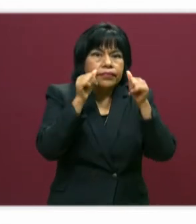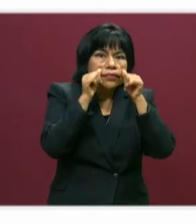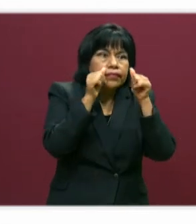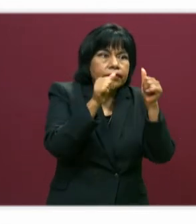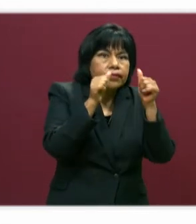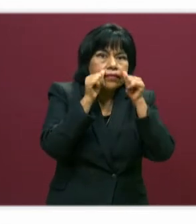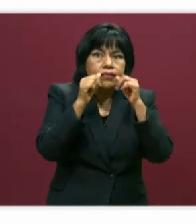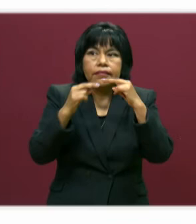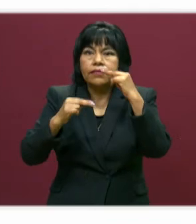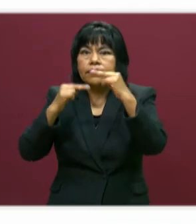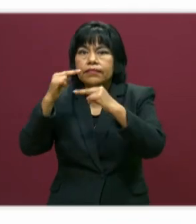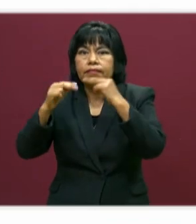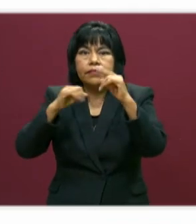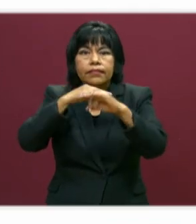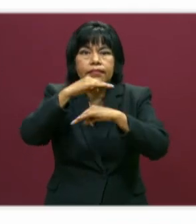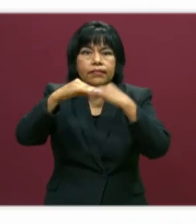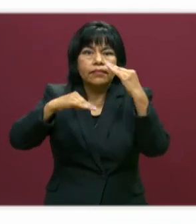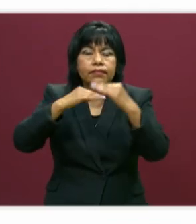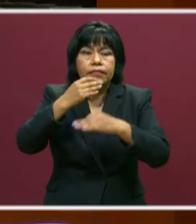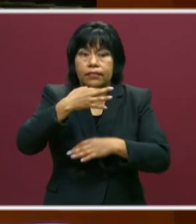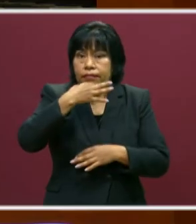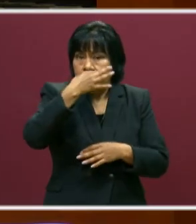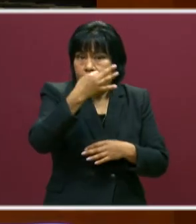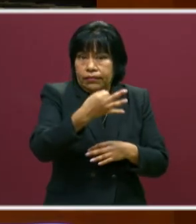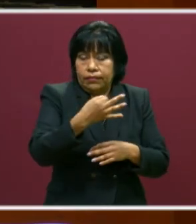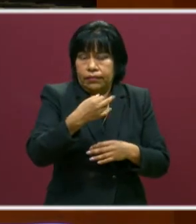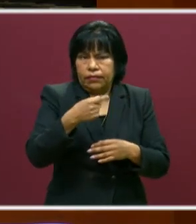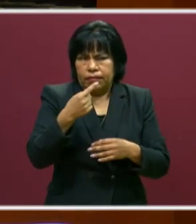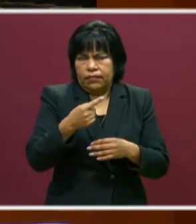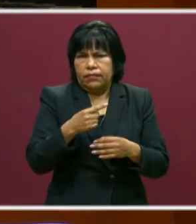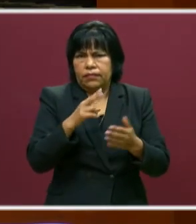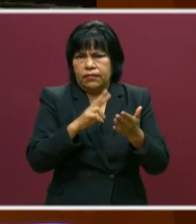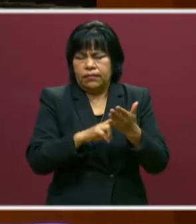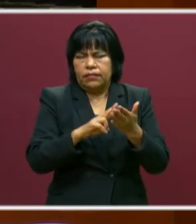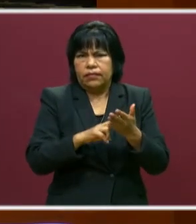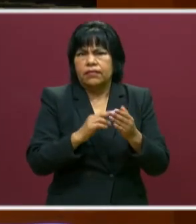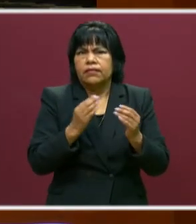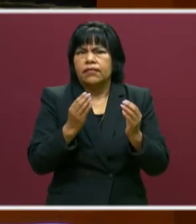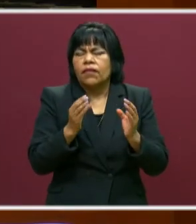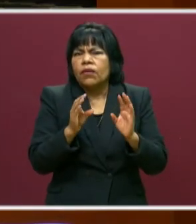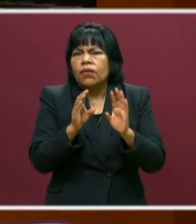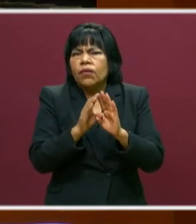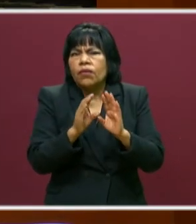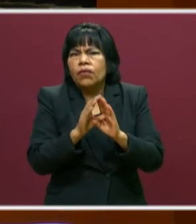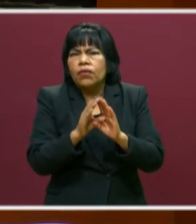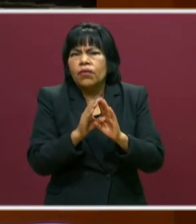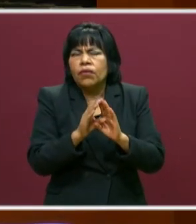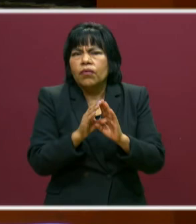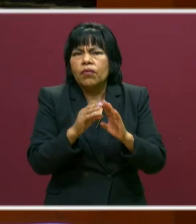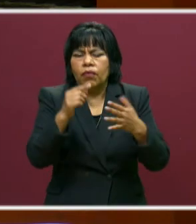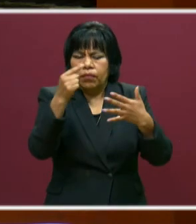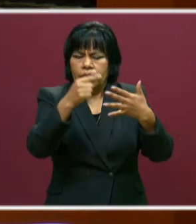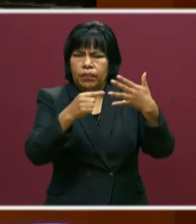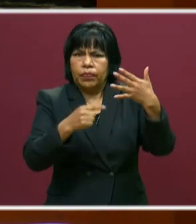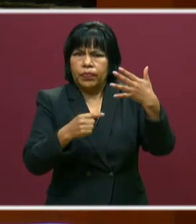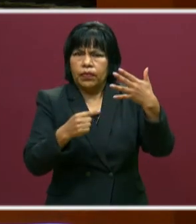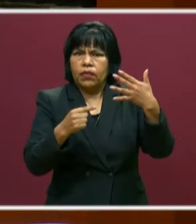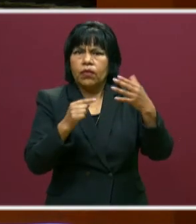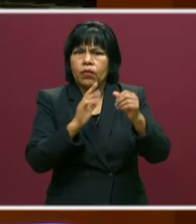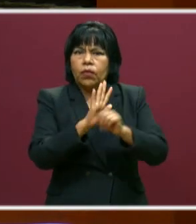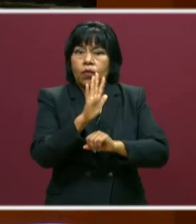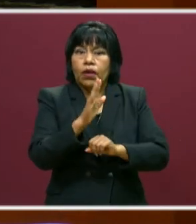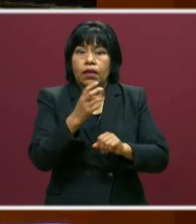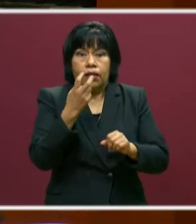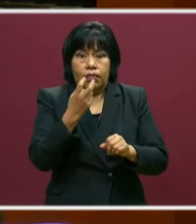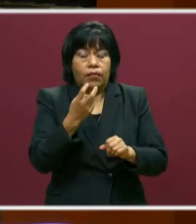todos los niveles educativos diciendo su valoración sobre este modelo educativo y cómo se aterriza en acciones concretas. Entonces por eso es tan